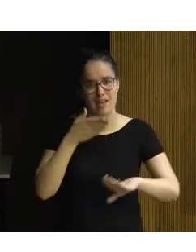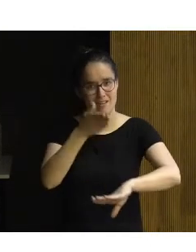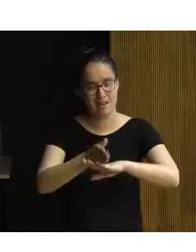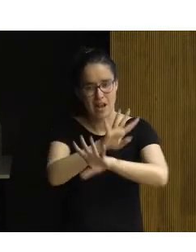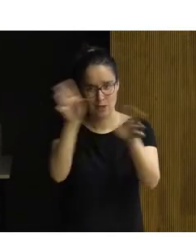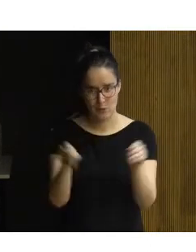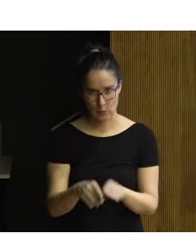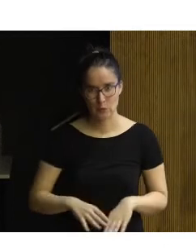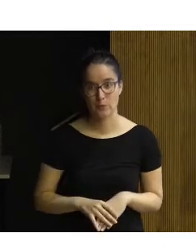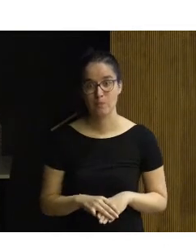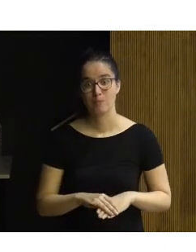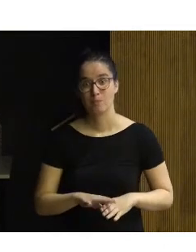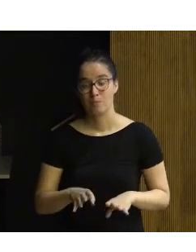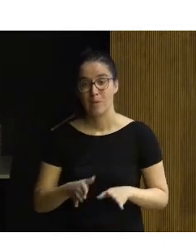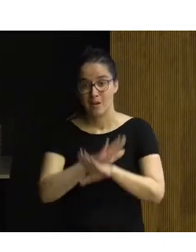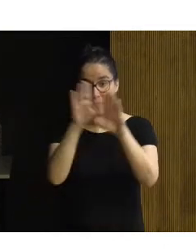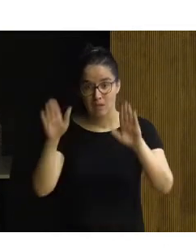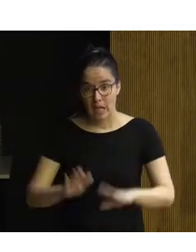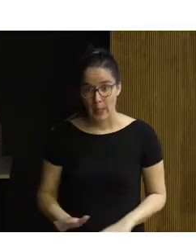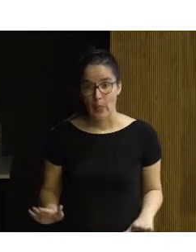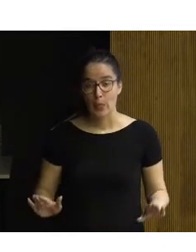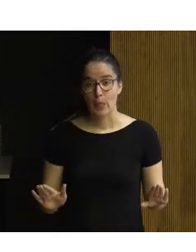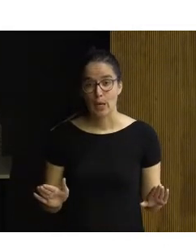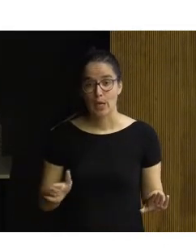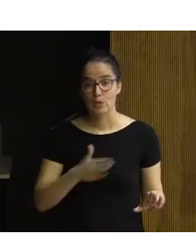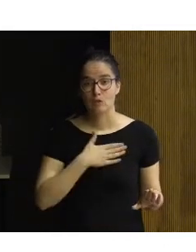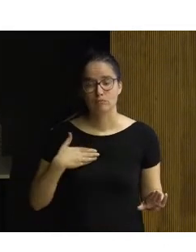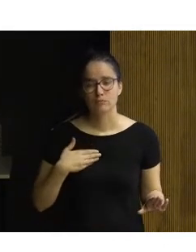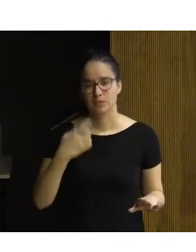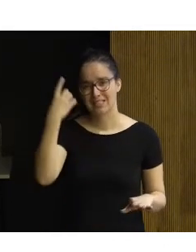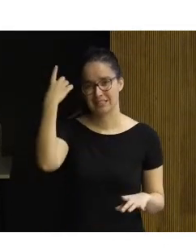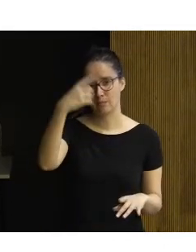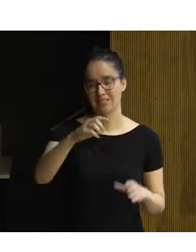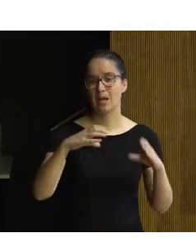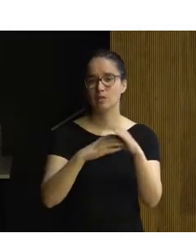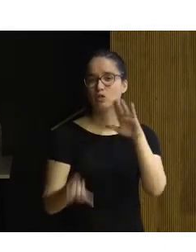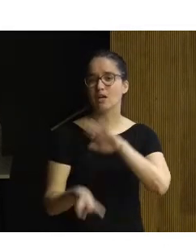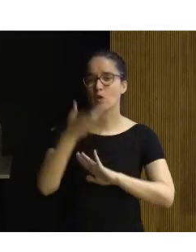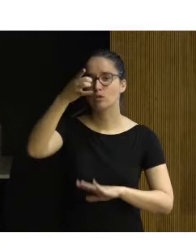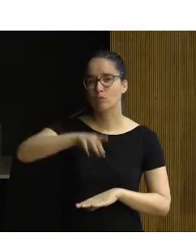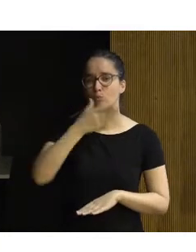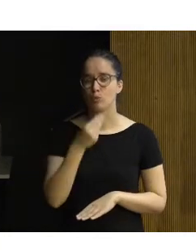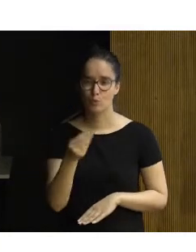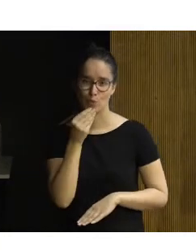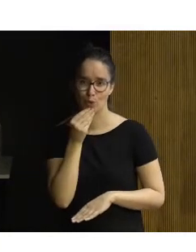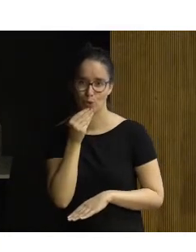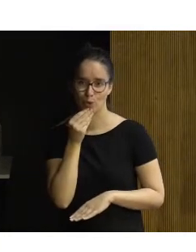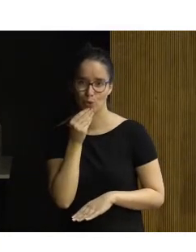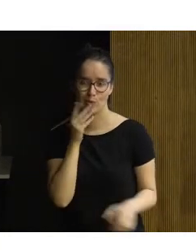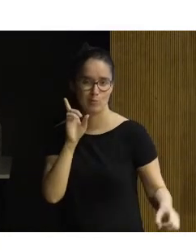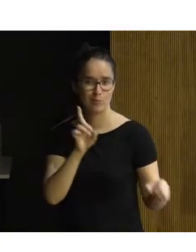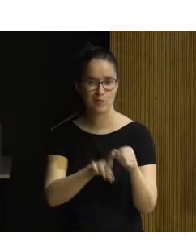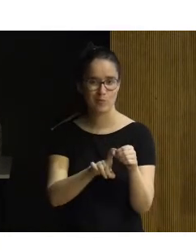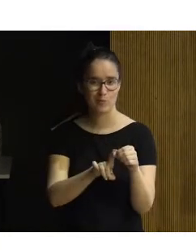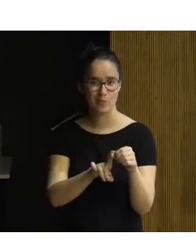las conclusiones. Para finalizar, no querría irme sin que supieran que Inserso hace algo también muy bonito para contribuir